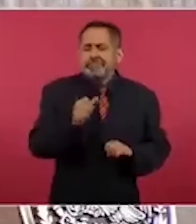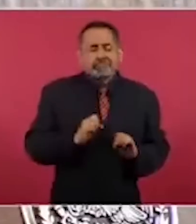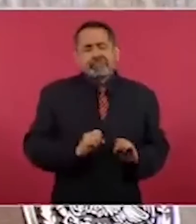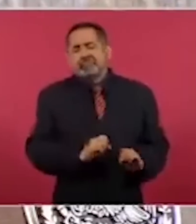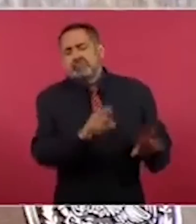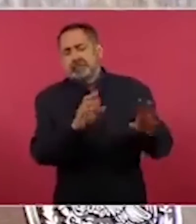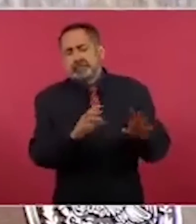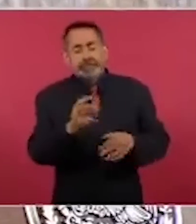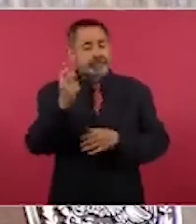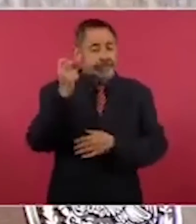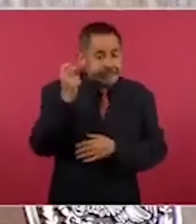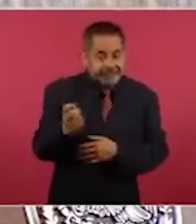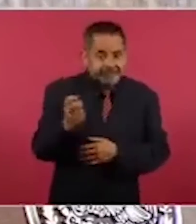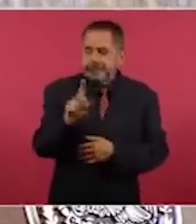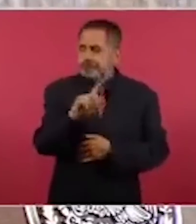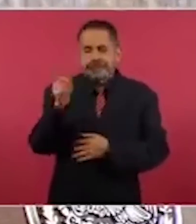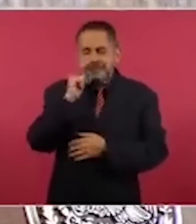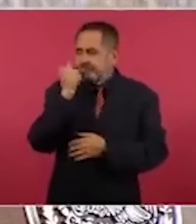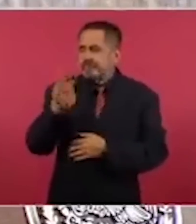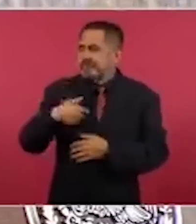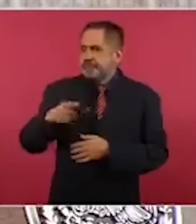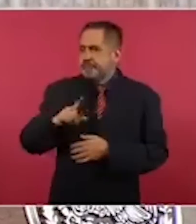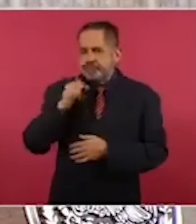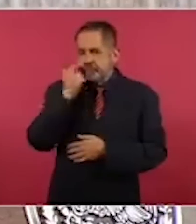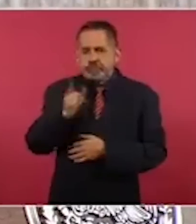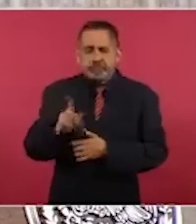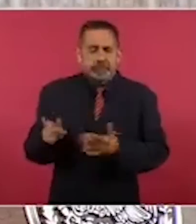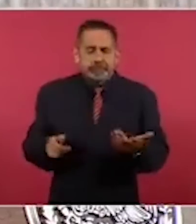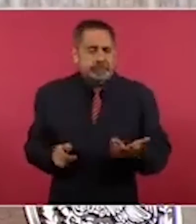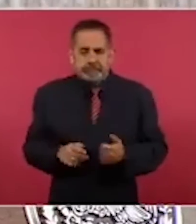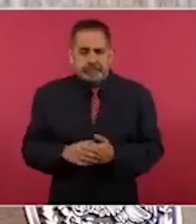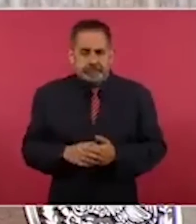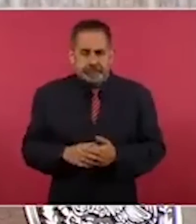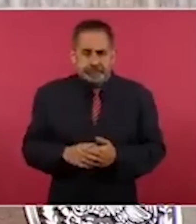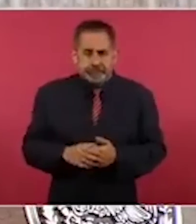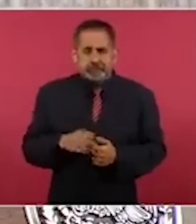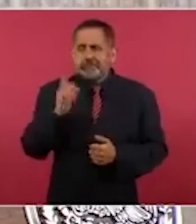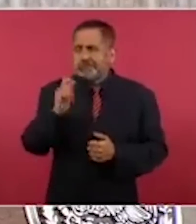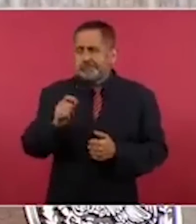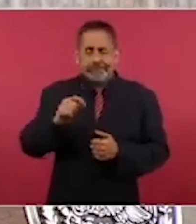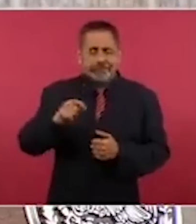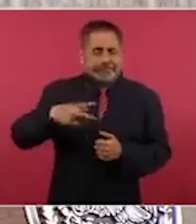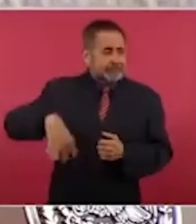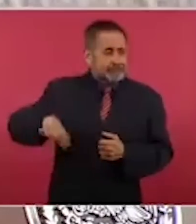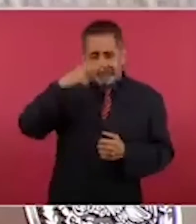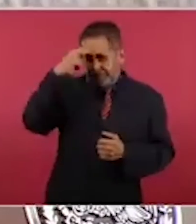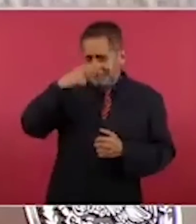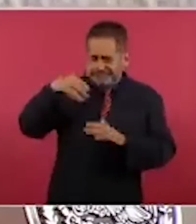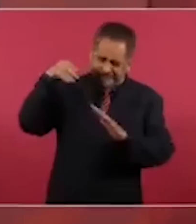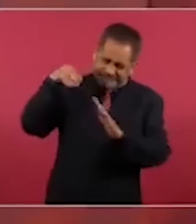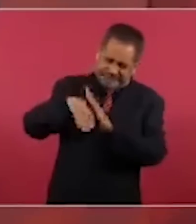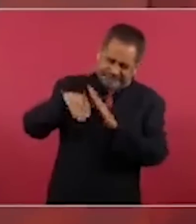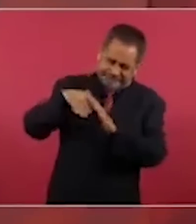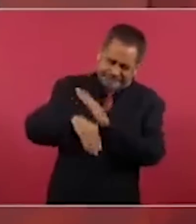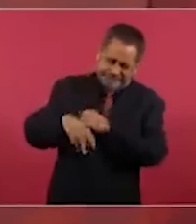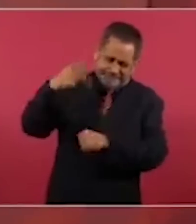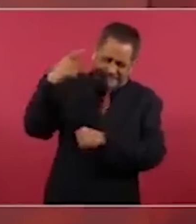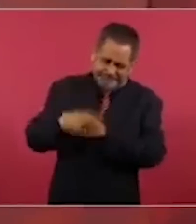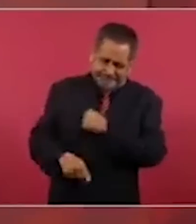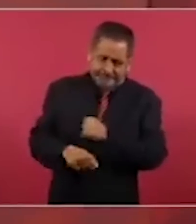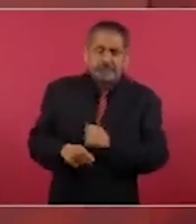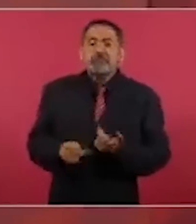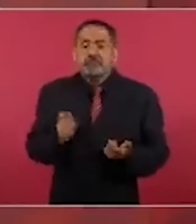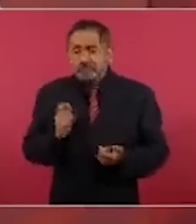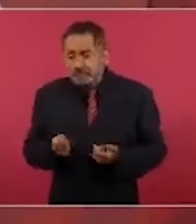que suceda, porque nada ha dañado más a México que la